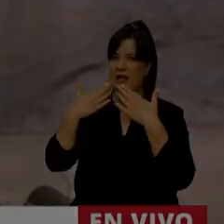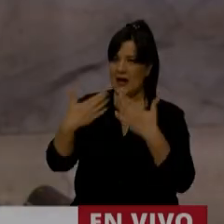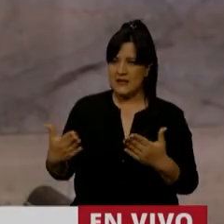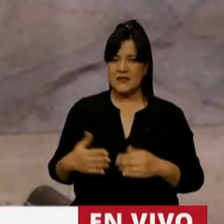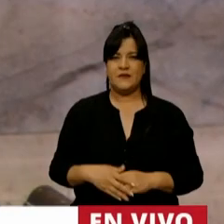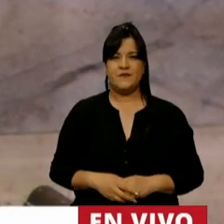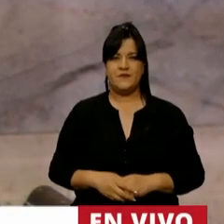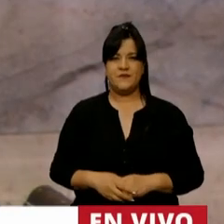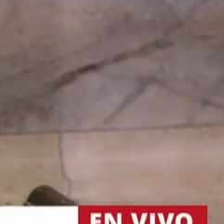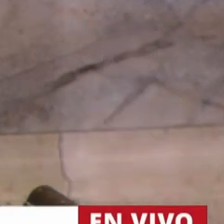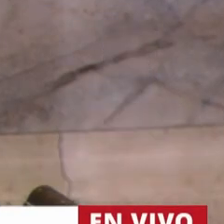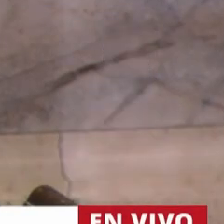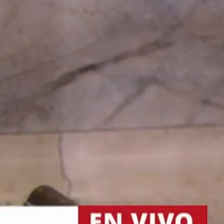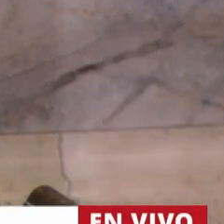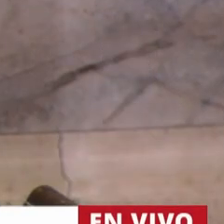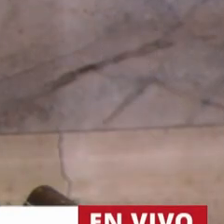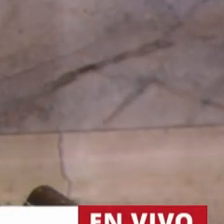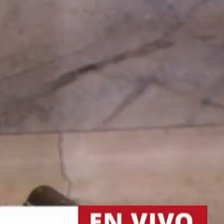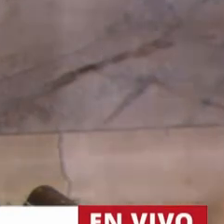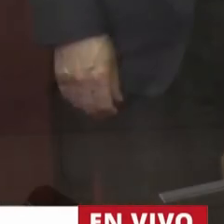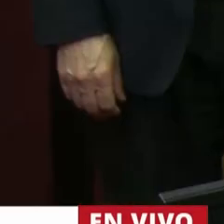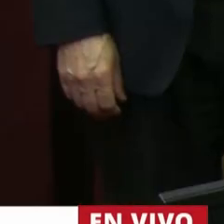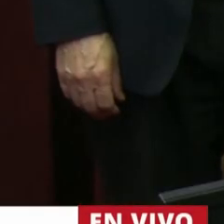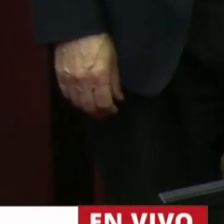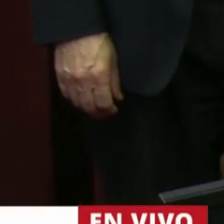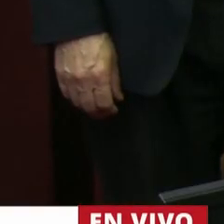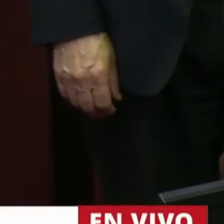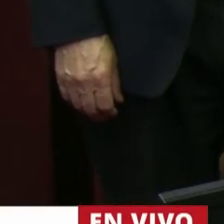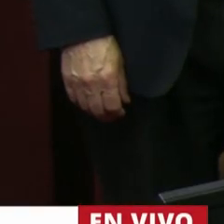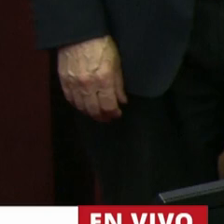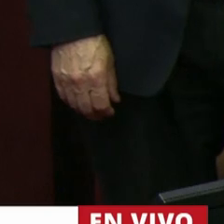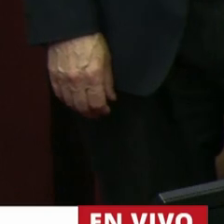...en el uso de la palabra el diputado Aldo Leiva.